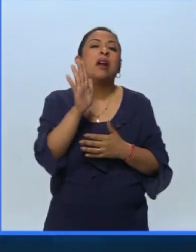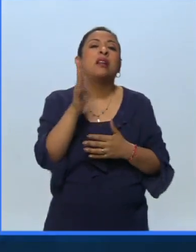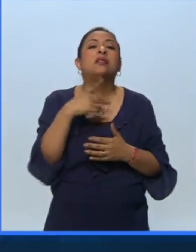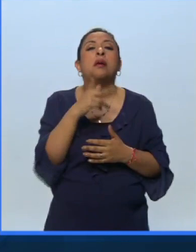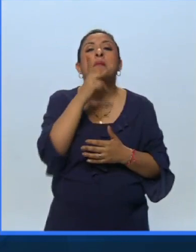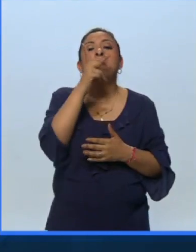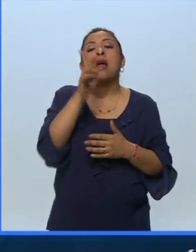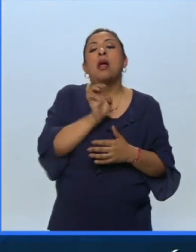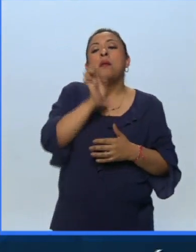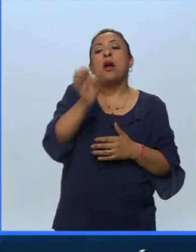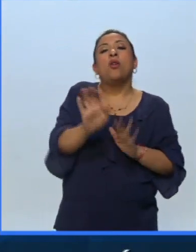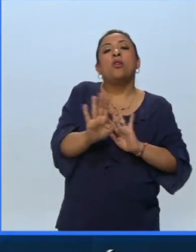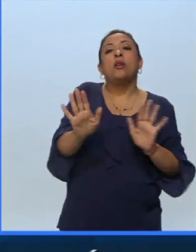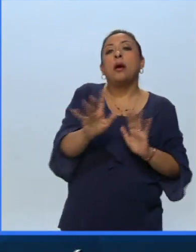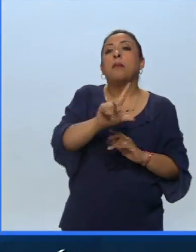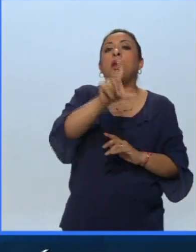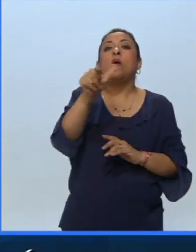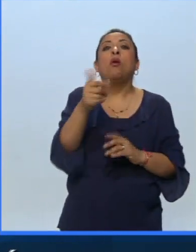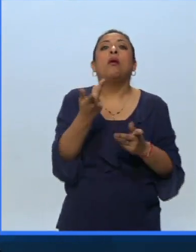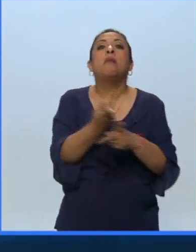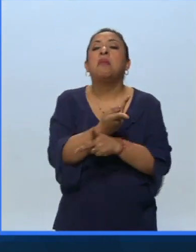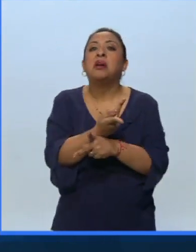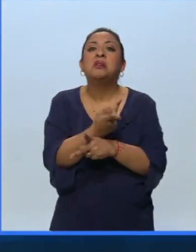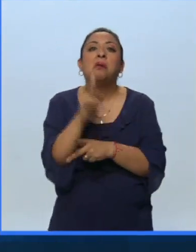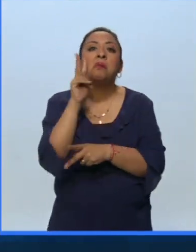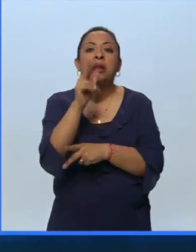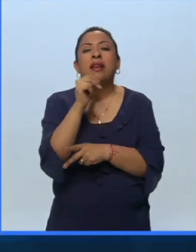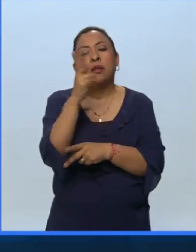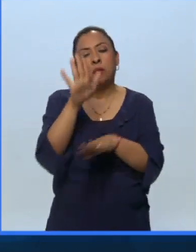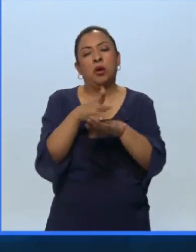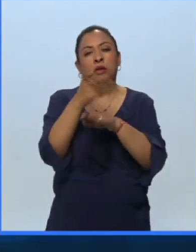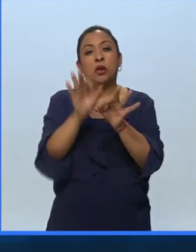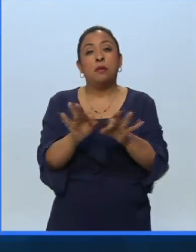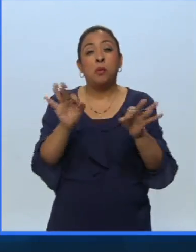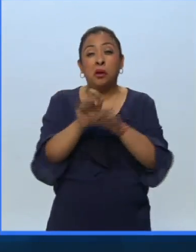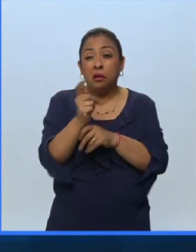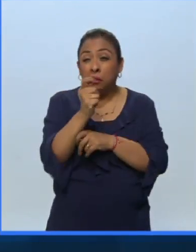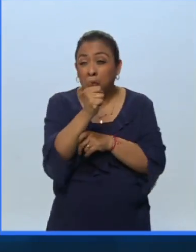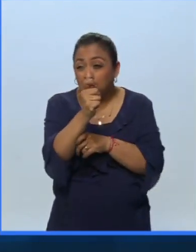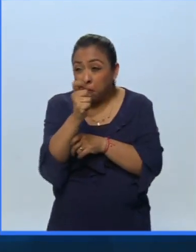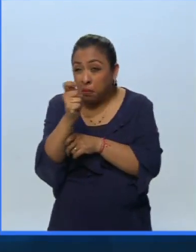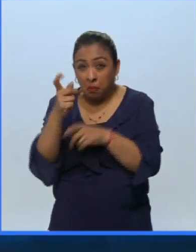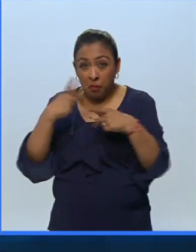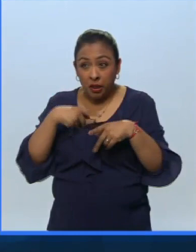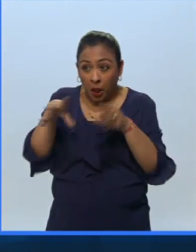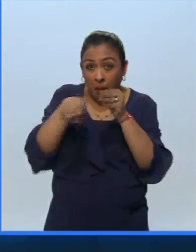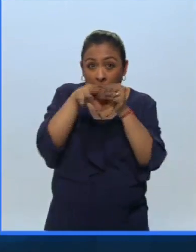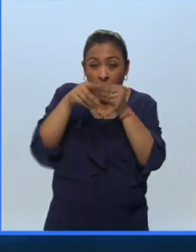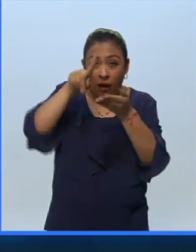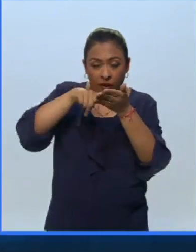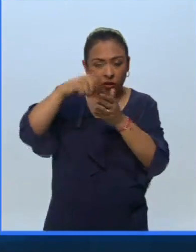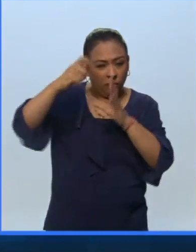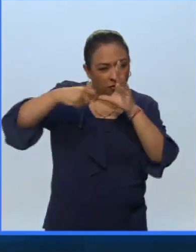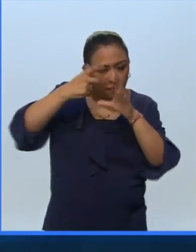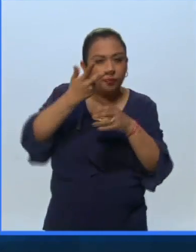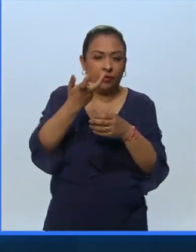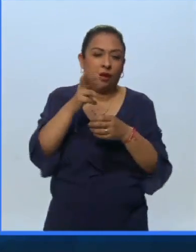palabra de odio y no se vea el resultado eso es esencial de ver el resultado sí, sí, pues